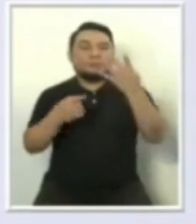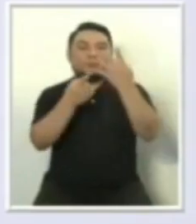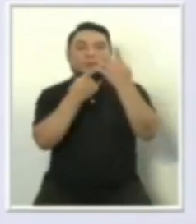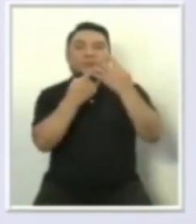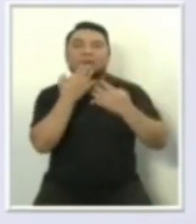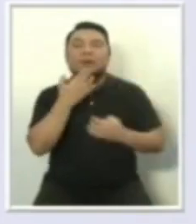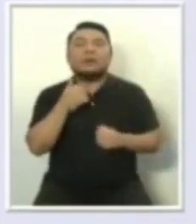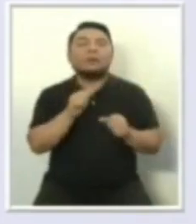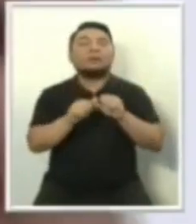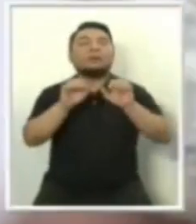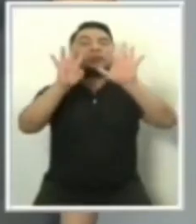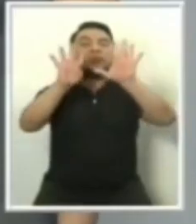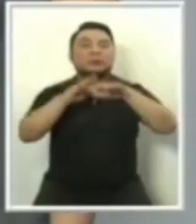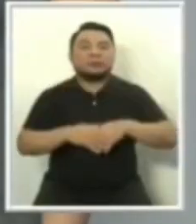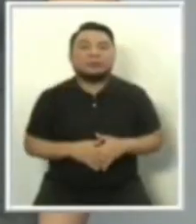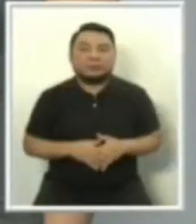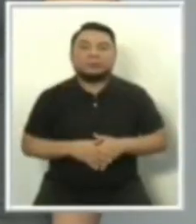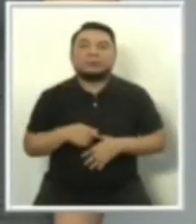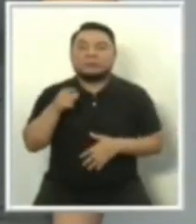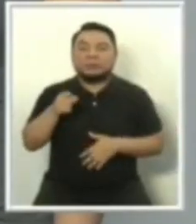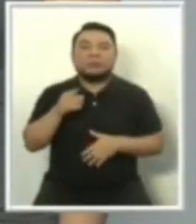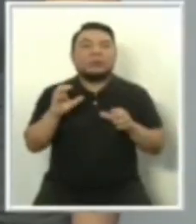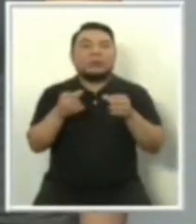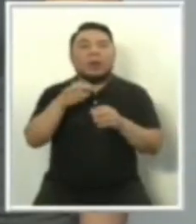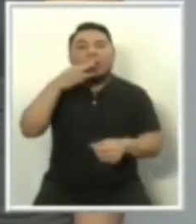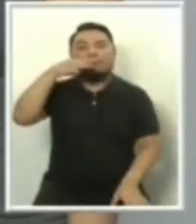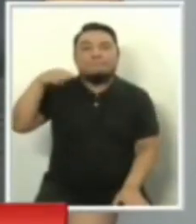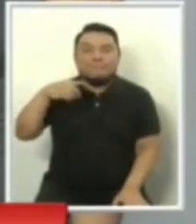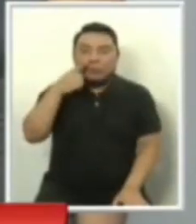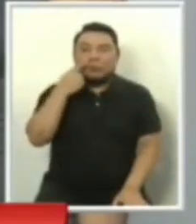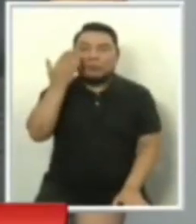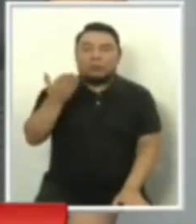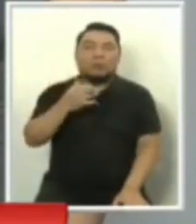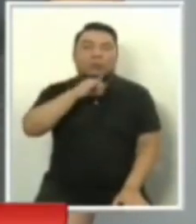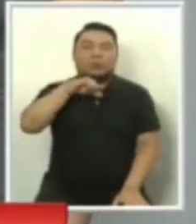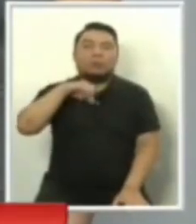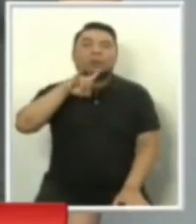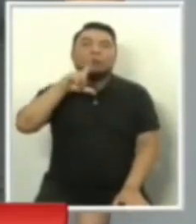Número 9, Partido Morado, Julio Guzmán.